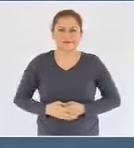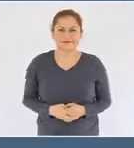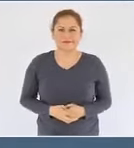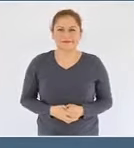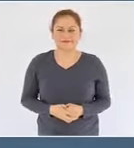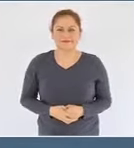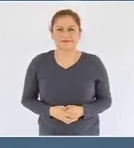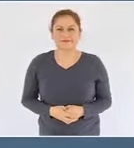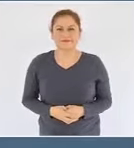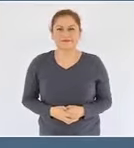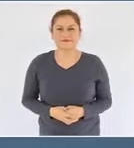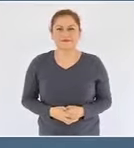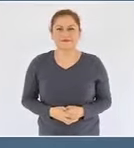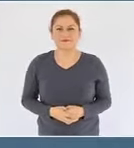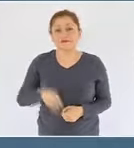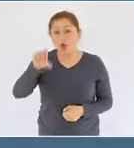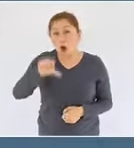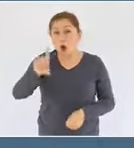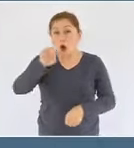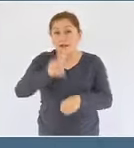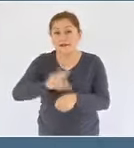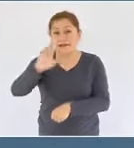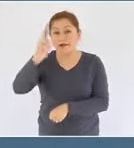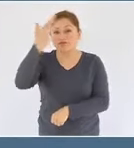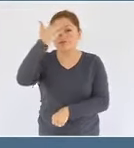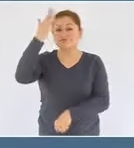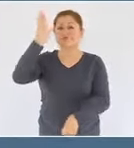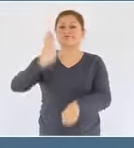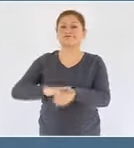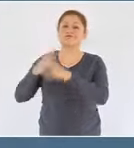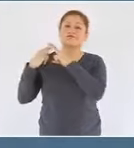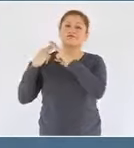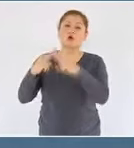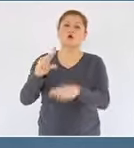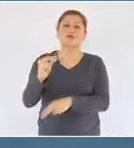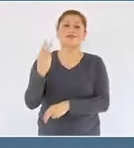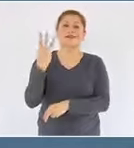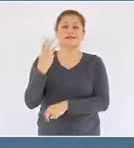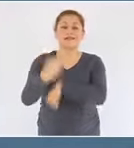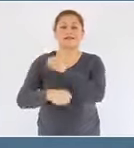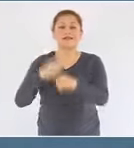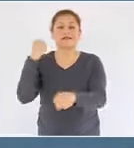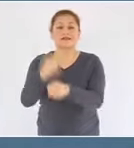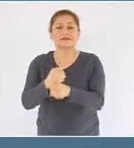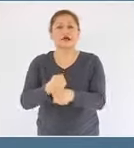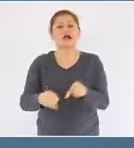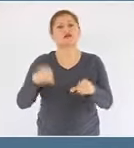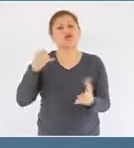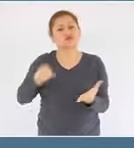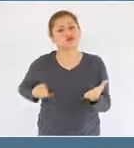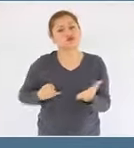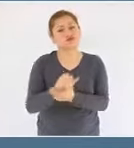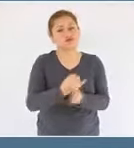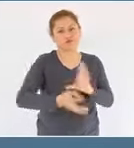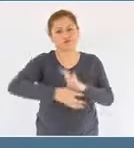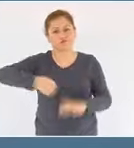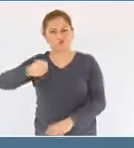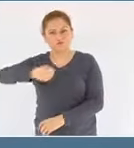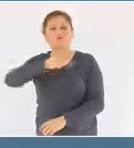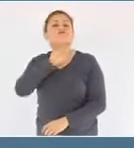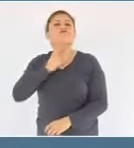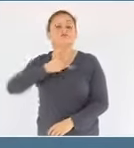En el marco del 83 aniversario de la expropiación petrolera, a nombre de los y las